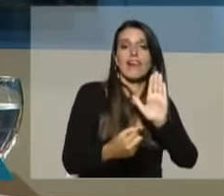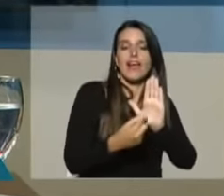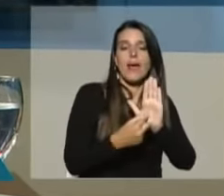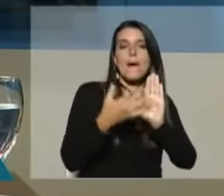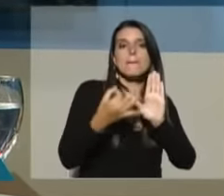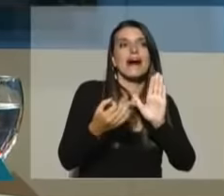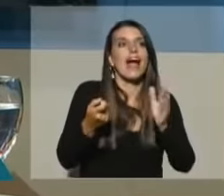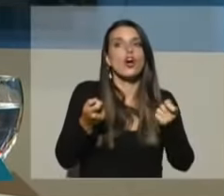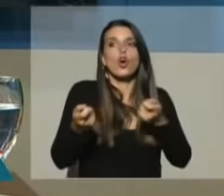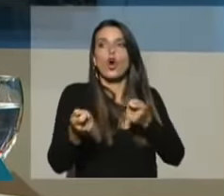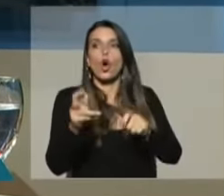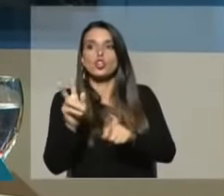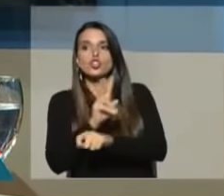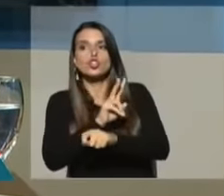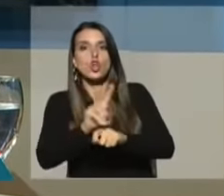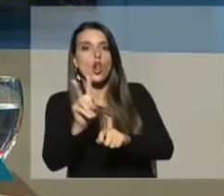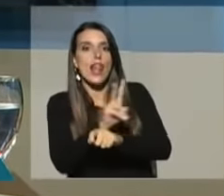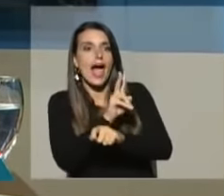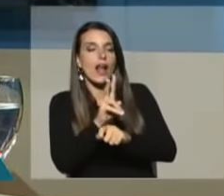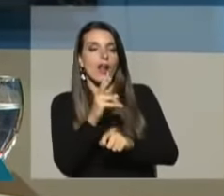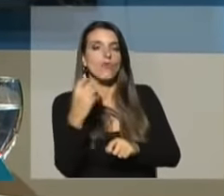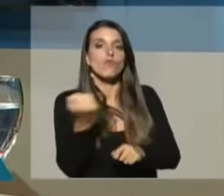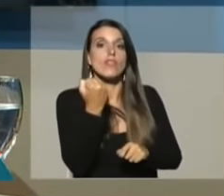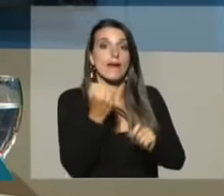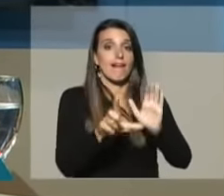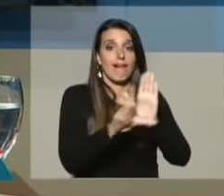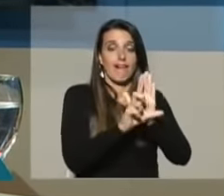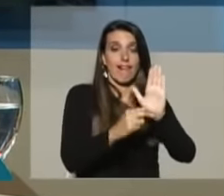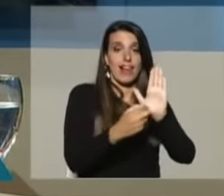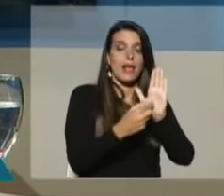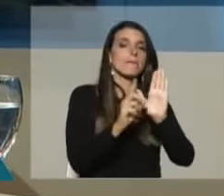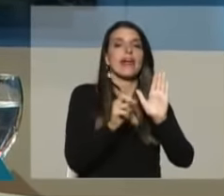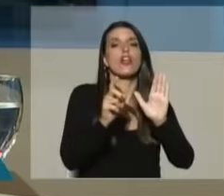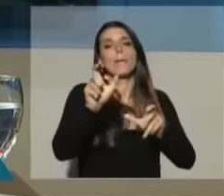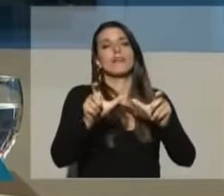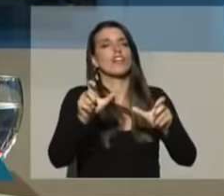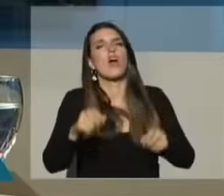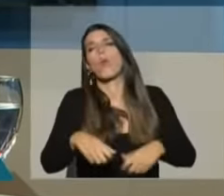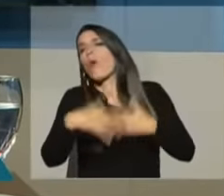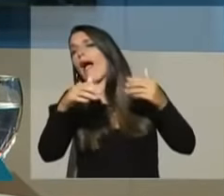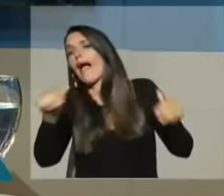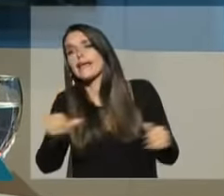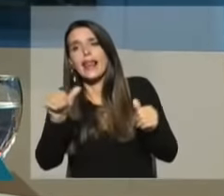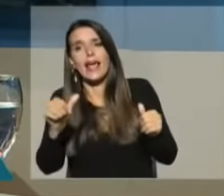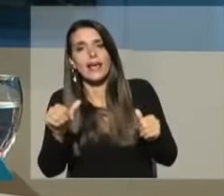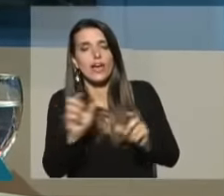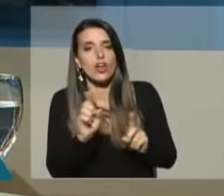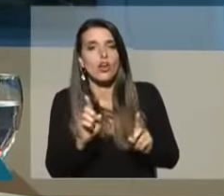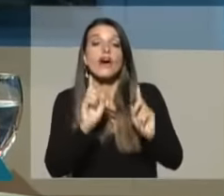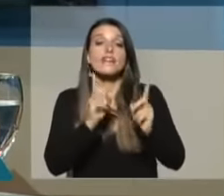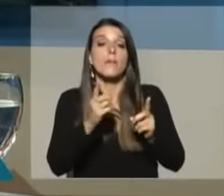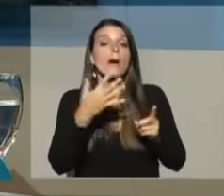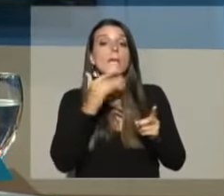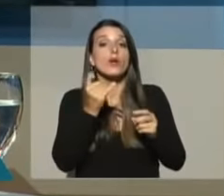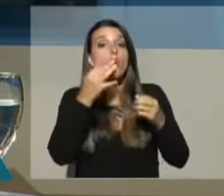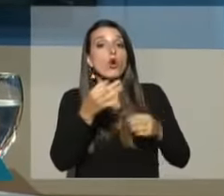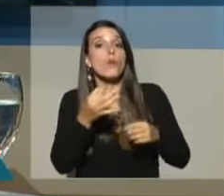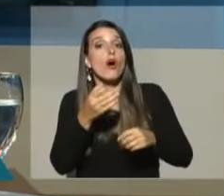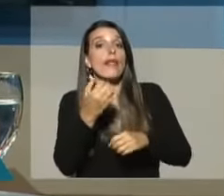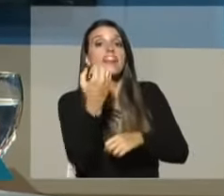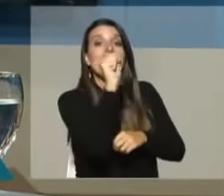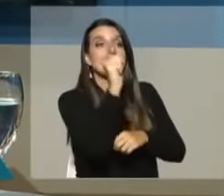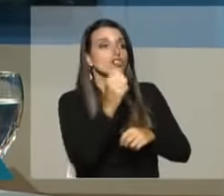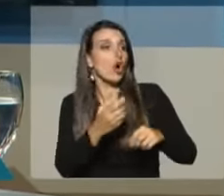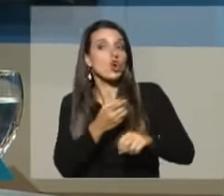controlar, vigilar y evidentemente evitar excesos de todo tipo. Y en este caso, combatir frontalmente el delito.